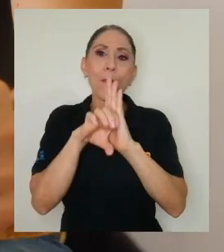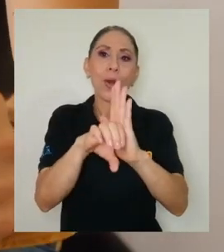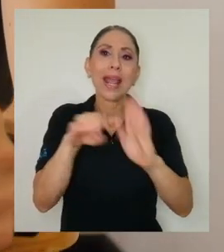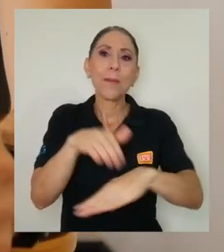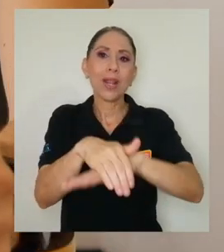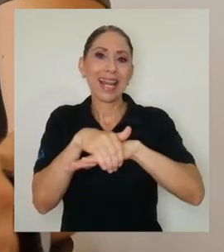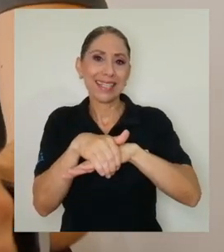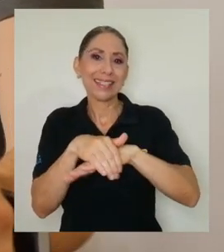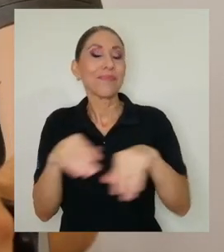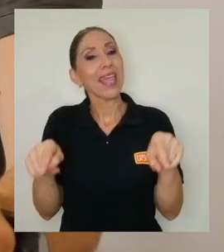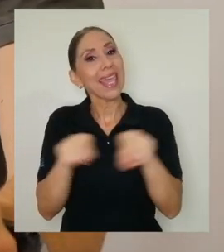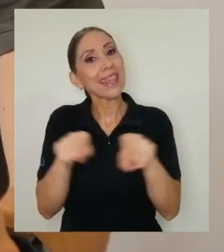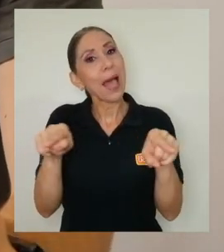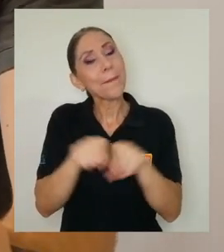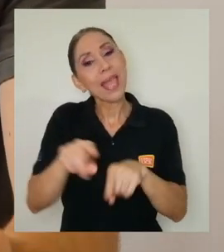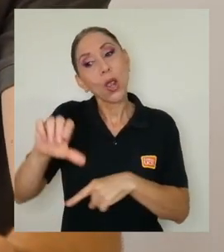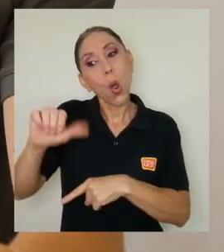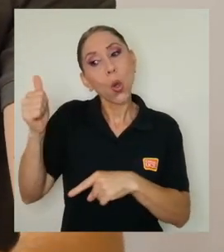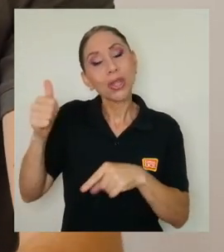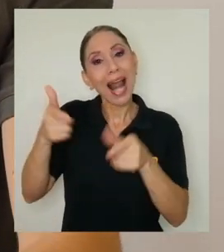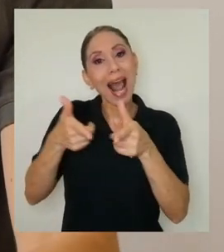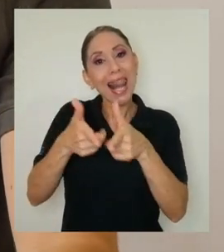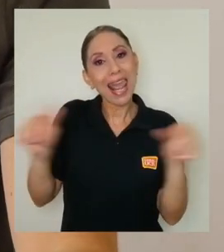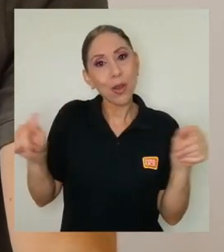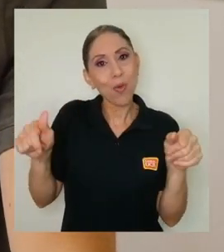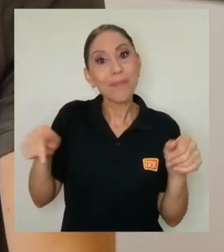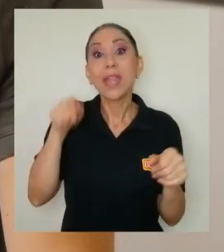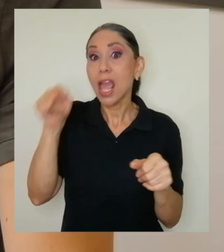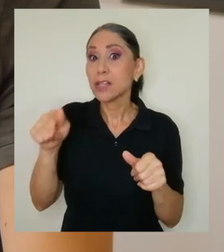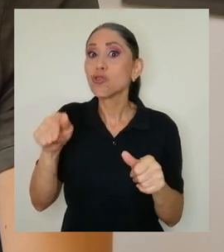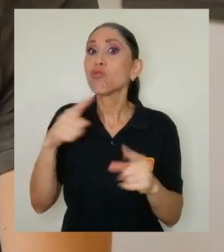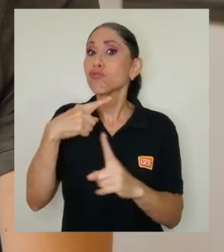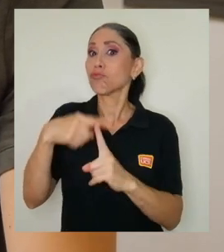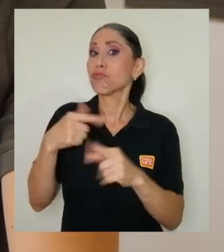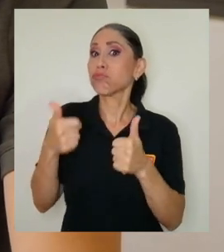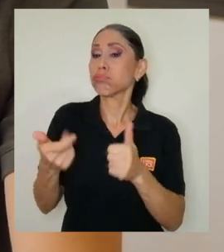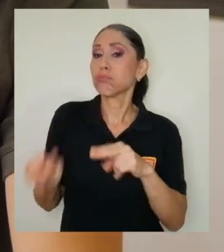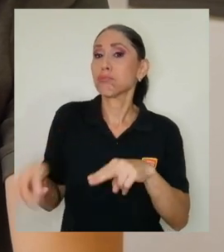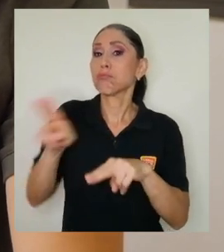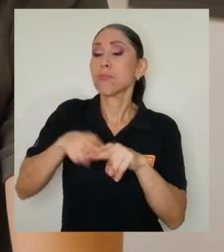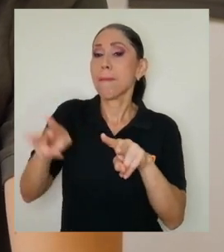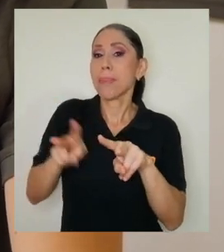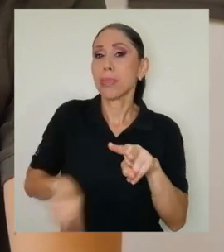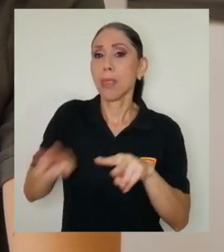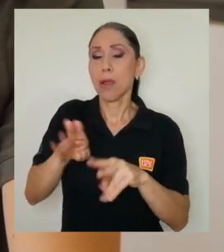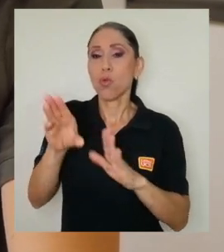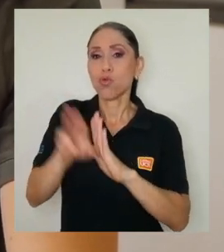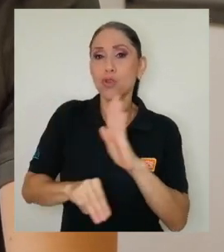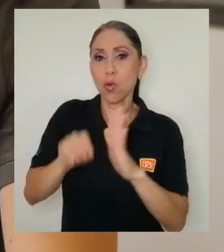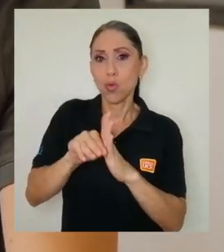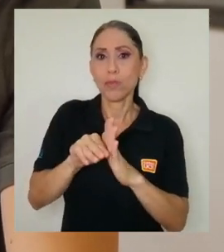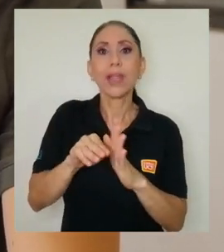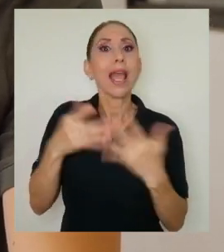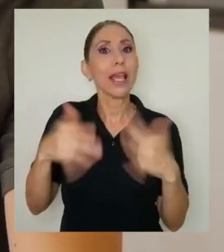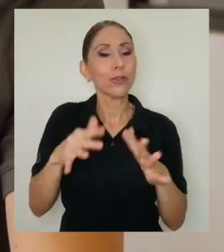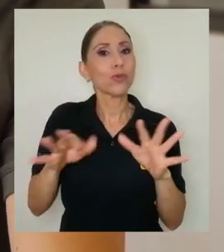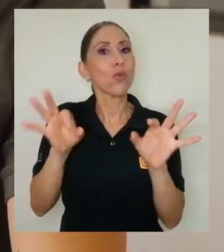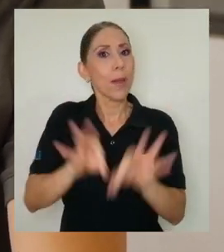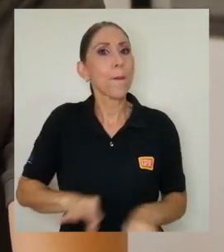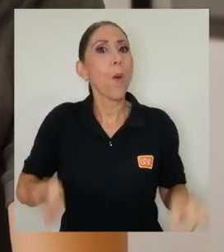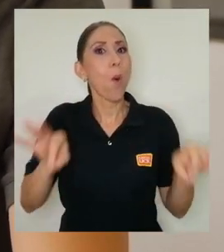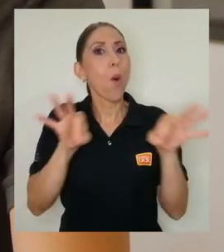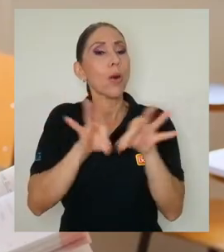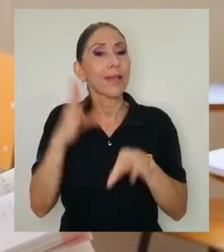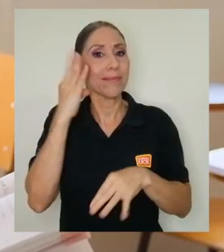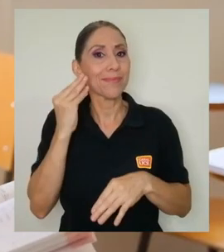además otra lengua, que eso trae como un plus en su currículum. Entonces es una gran oportunidad también de mercado laboral en Costa Rica,